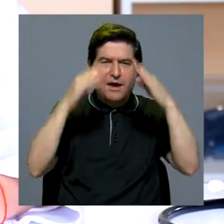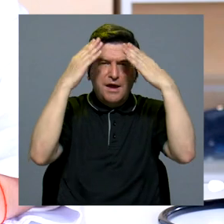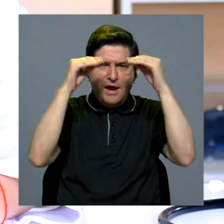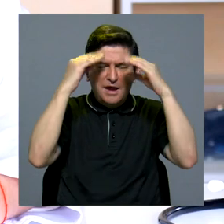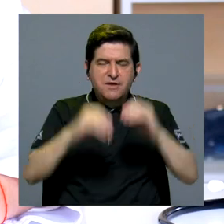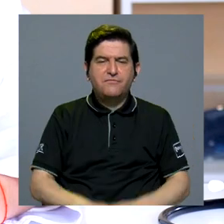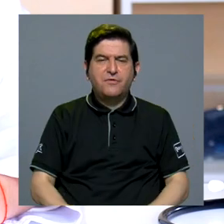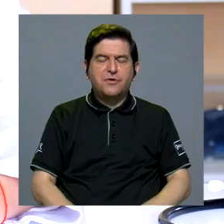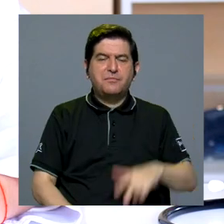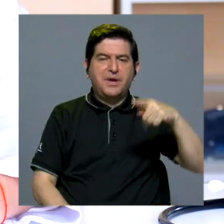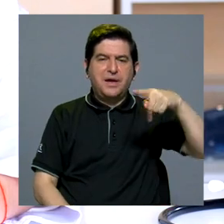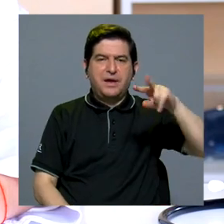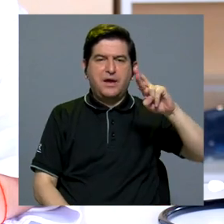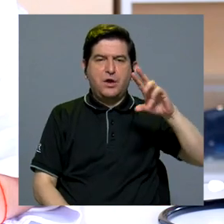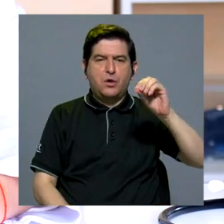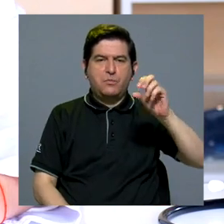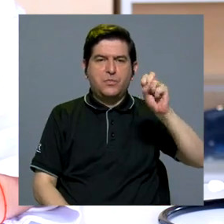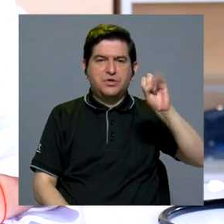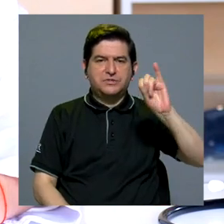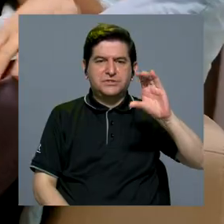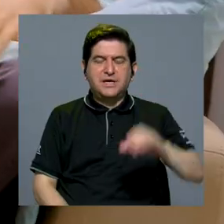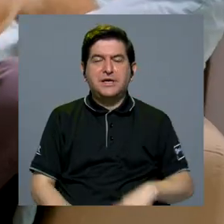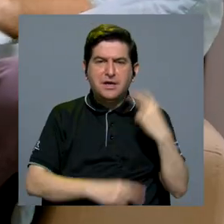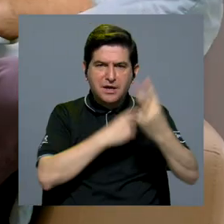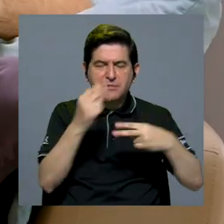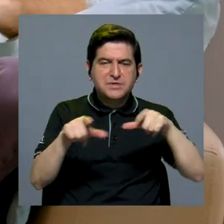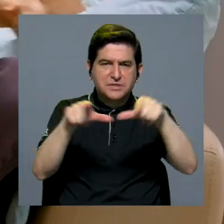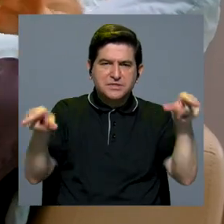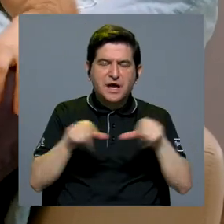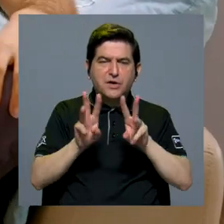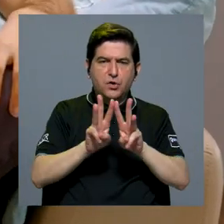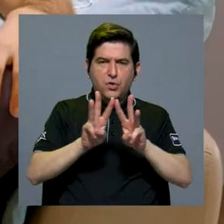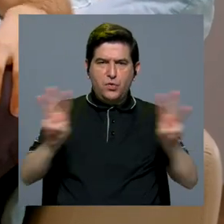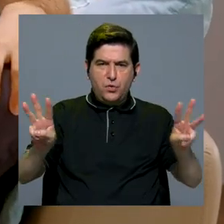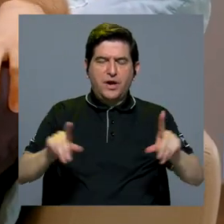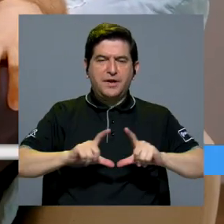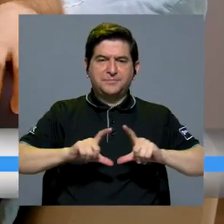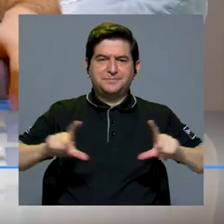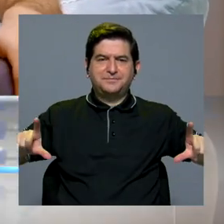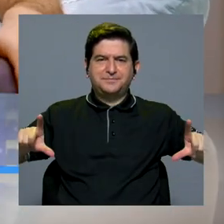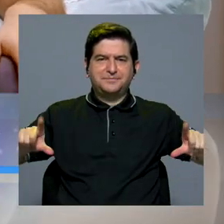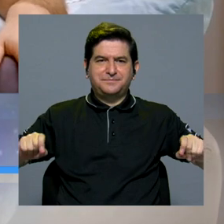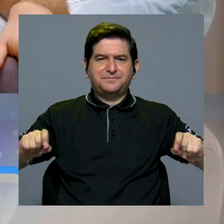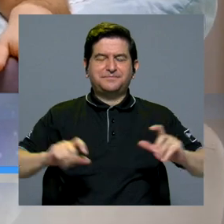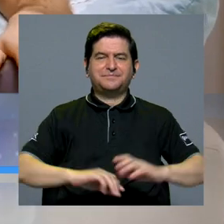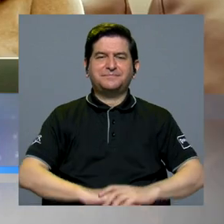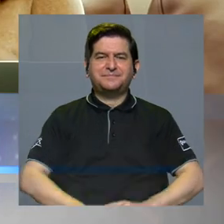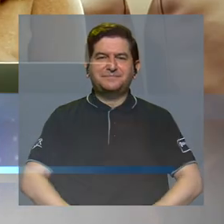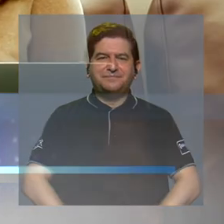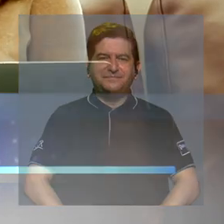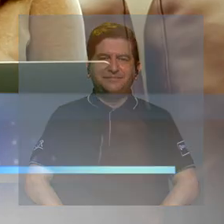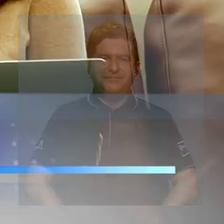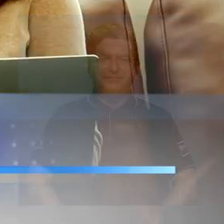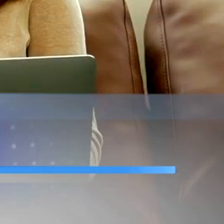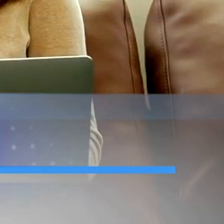desea consultar el informe emitido por el Procic, puede visitar su página web www